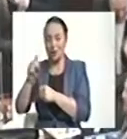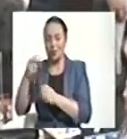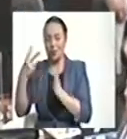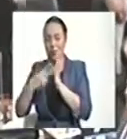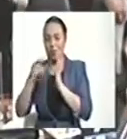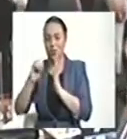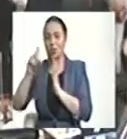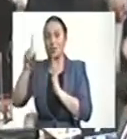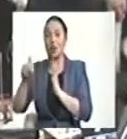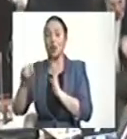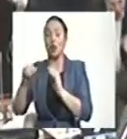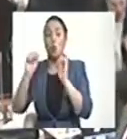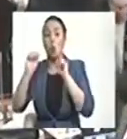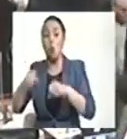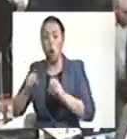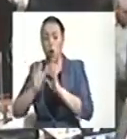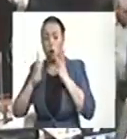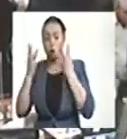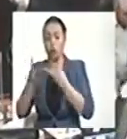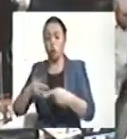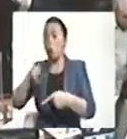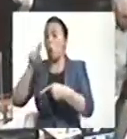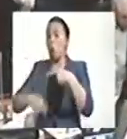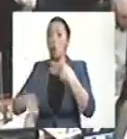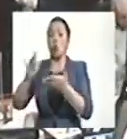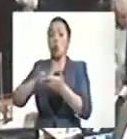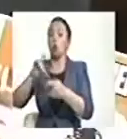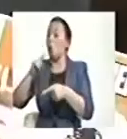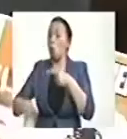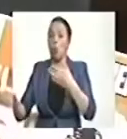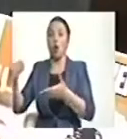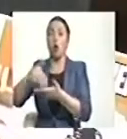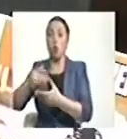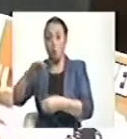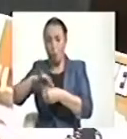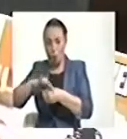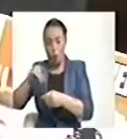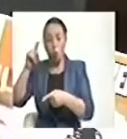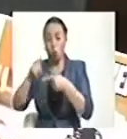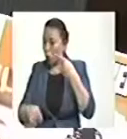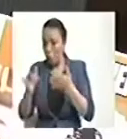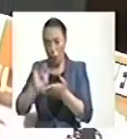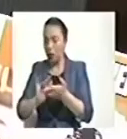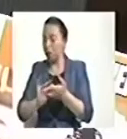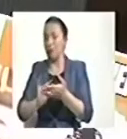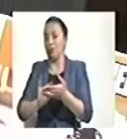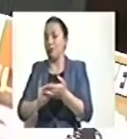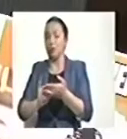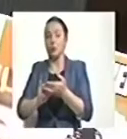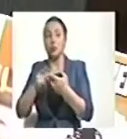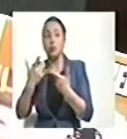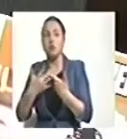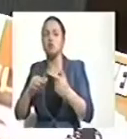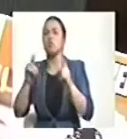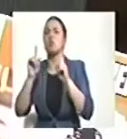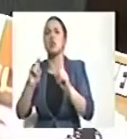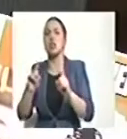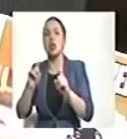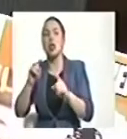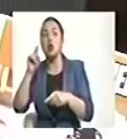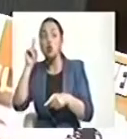de que un congresista declarado impedido vote otro impedimento. Y dice la sentencia, abro comillas, ninguna